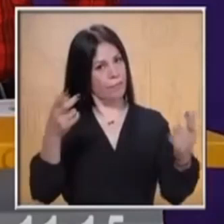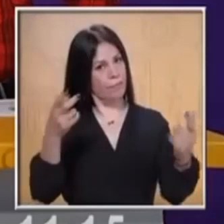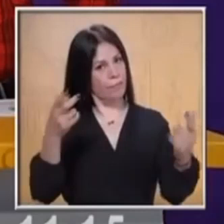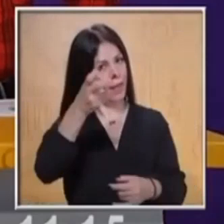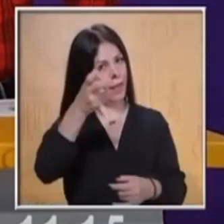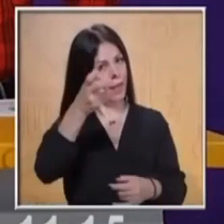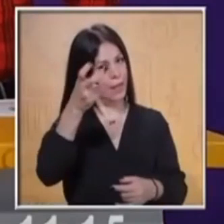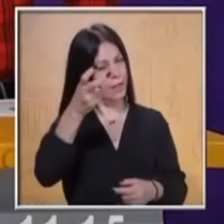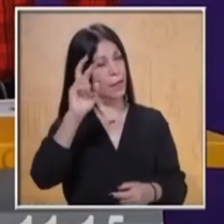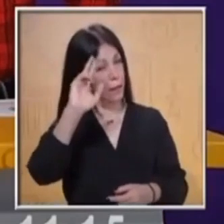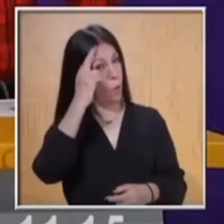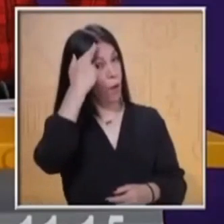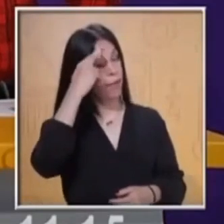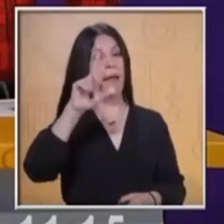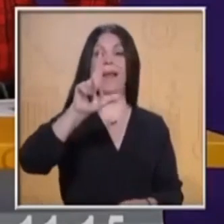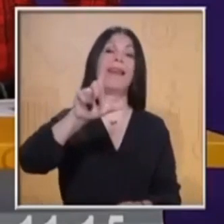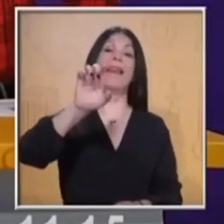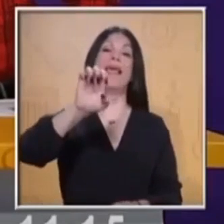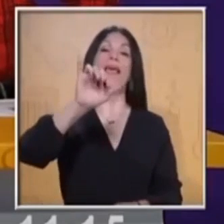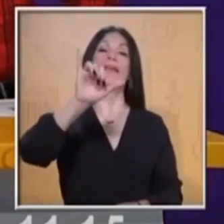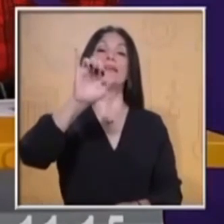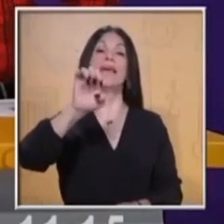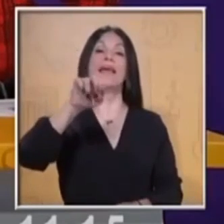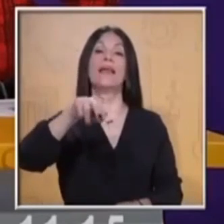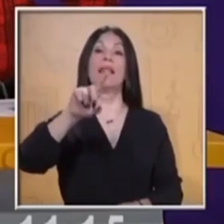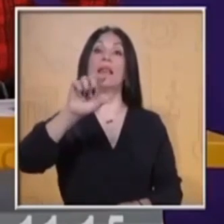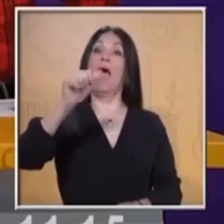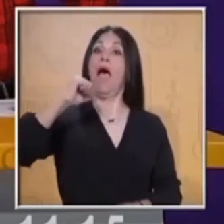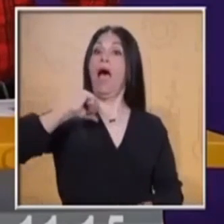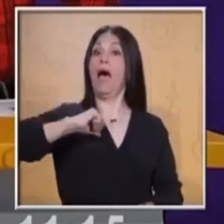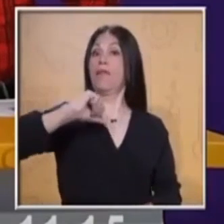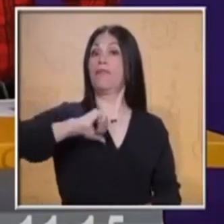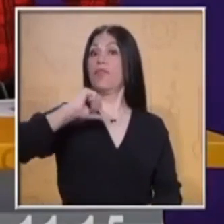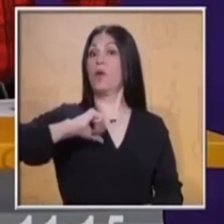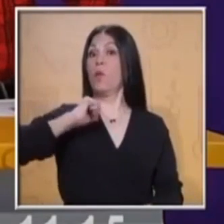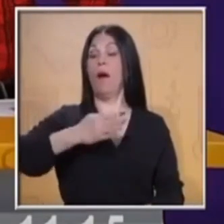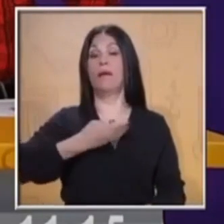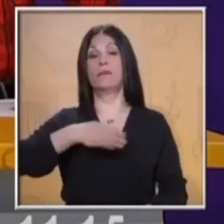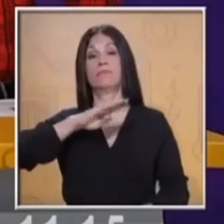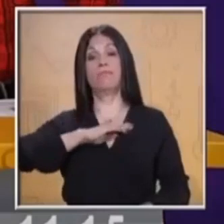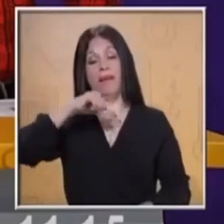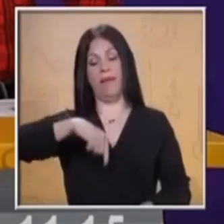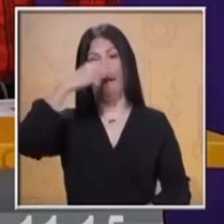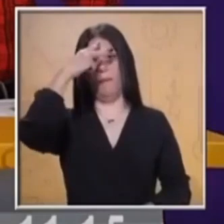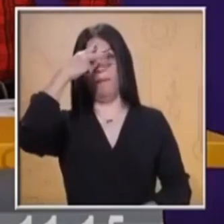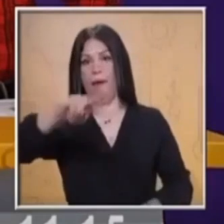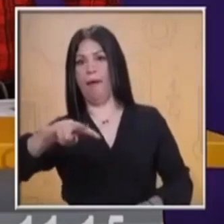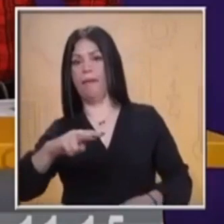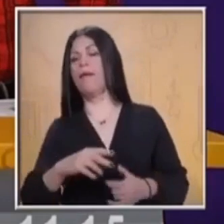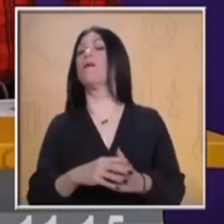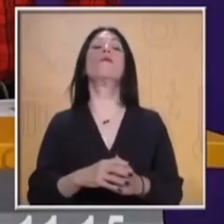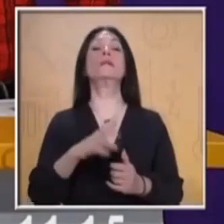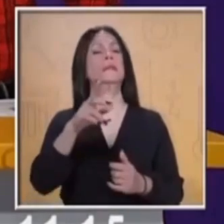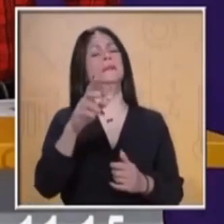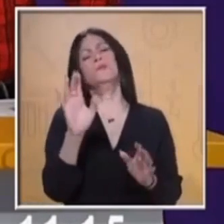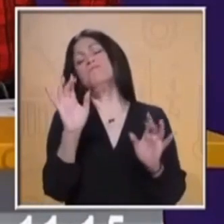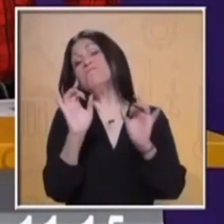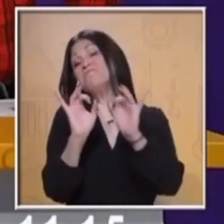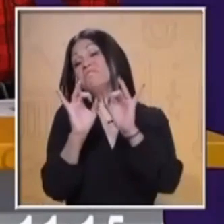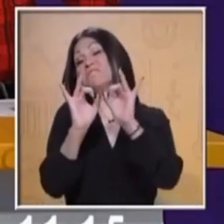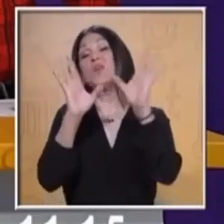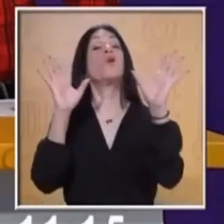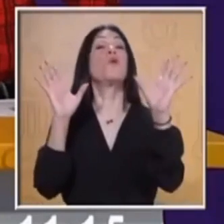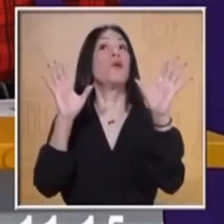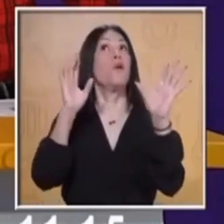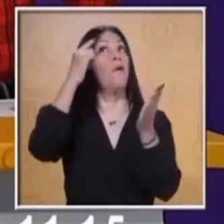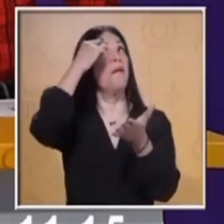Es una leyenda que data de la época colonial. Es una leyenda, es un hecho, es un hecho fantástico que no ocurrió, que se